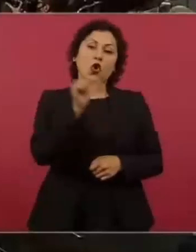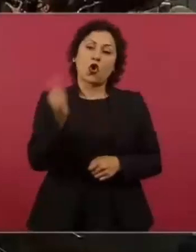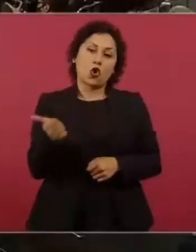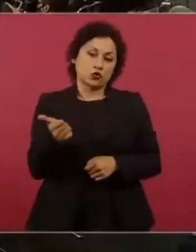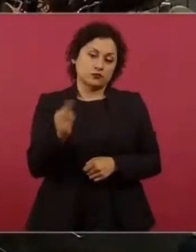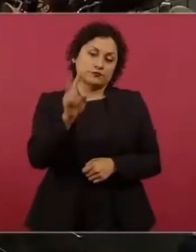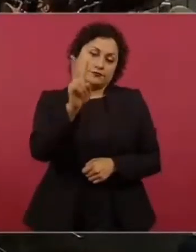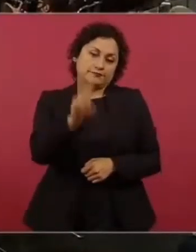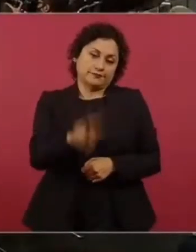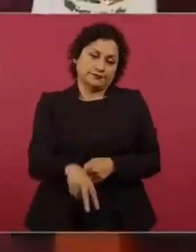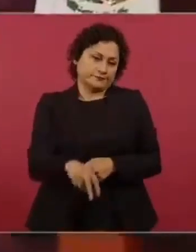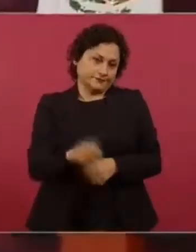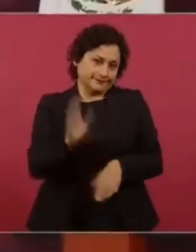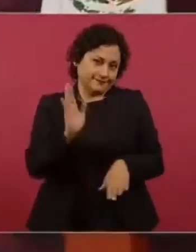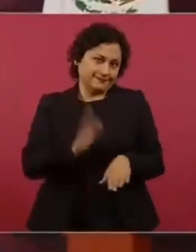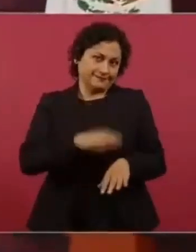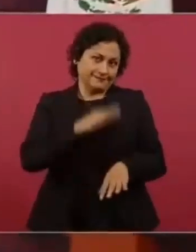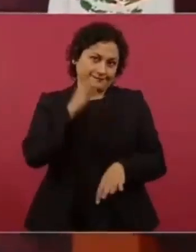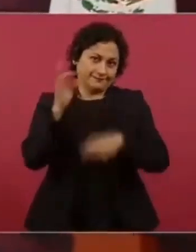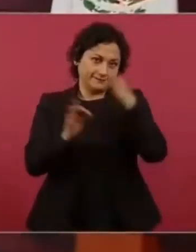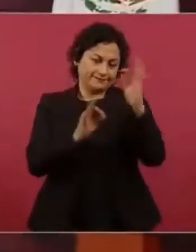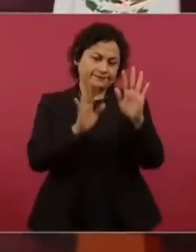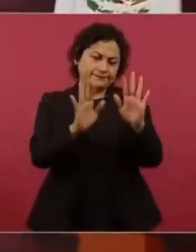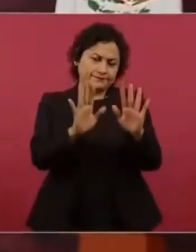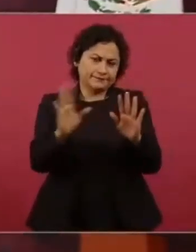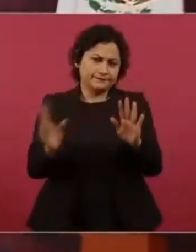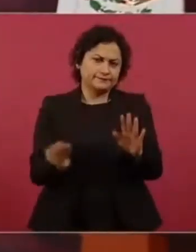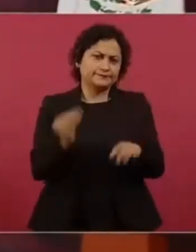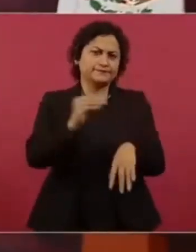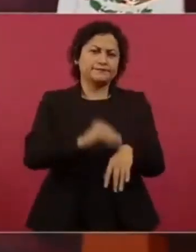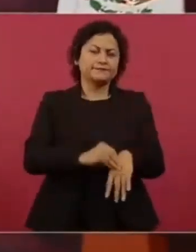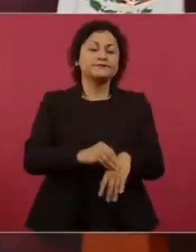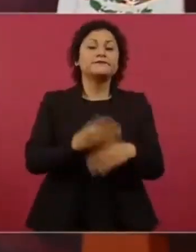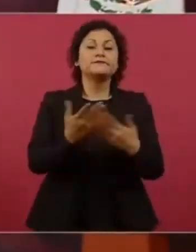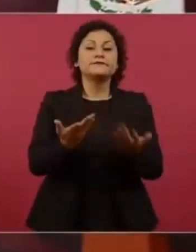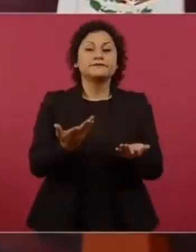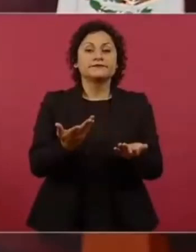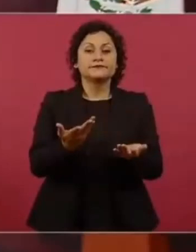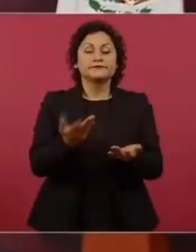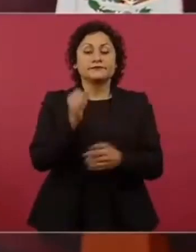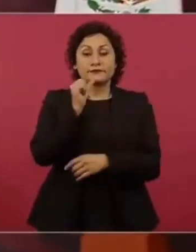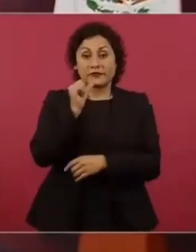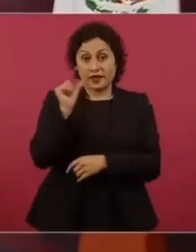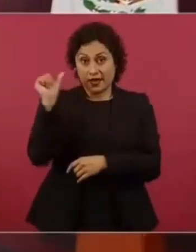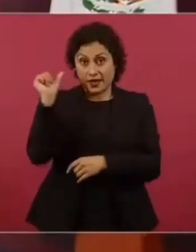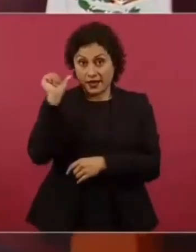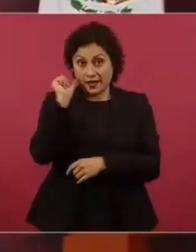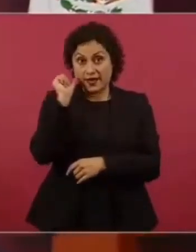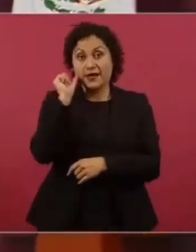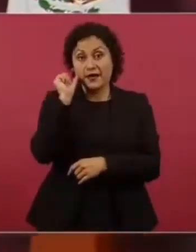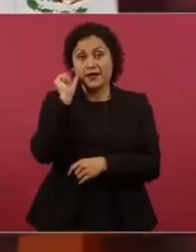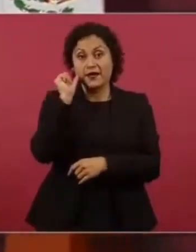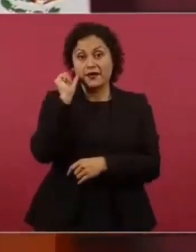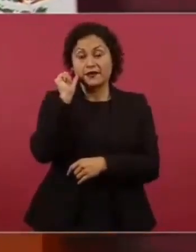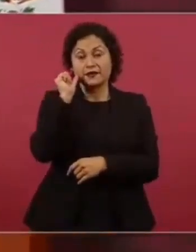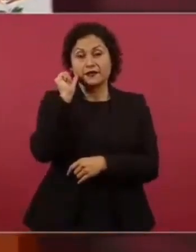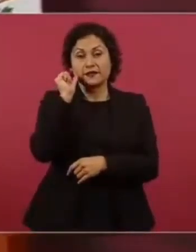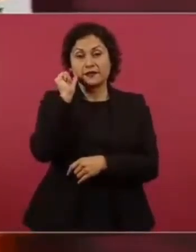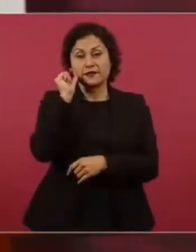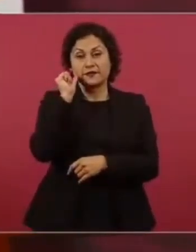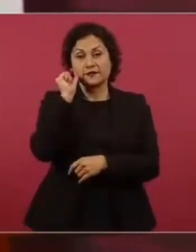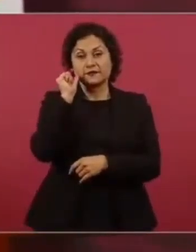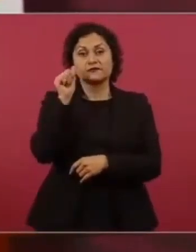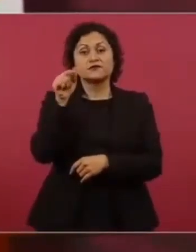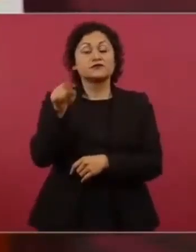Ayer se realizó una operación en la